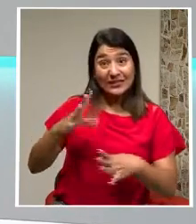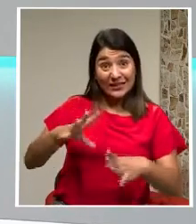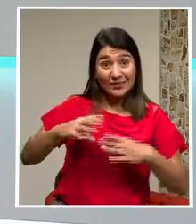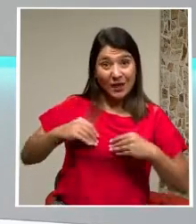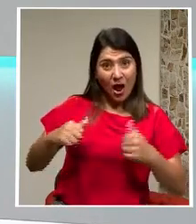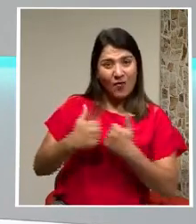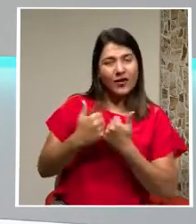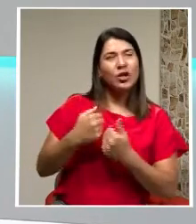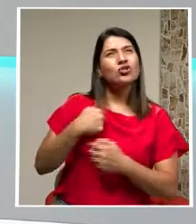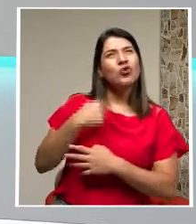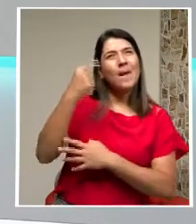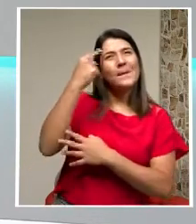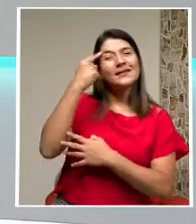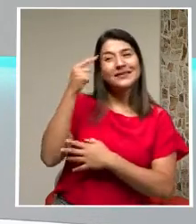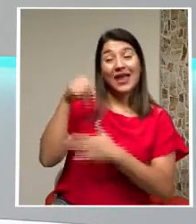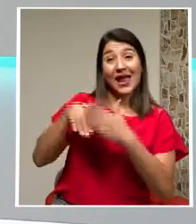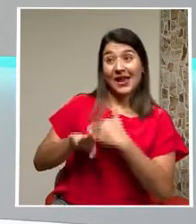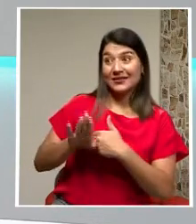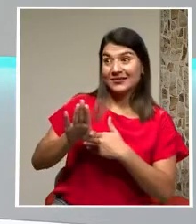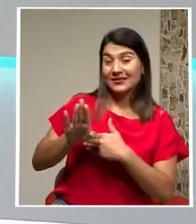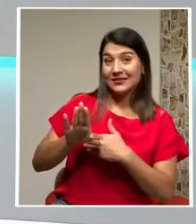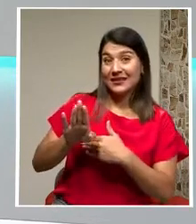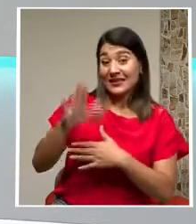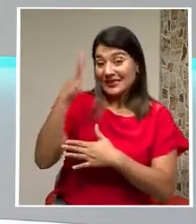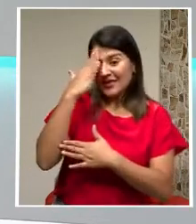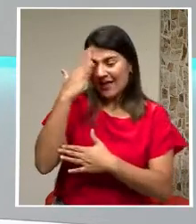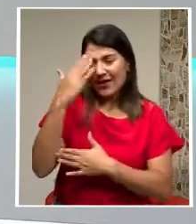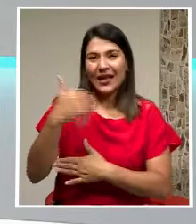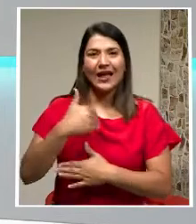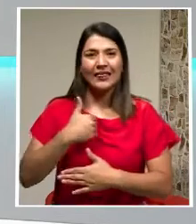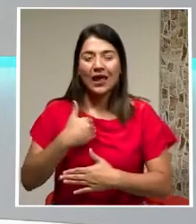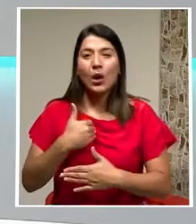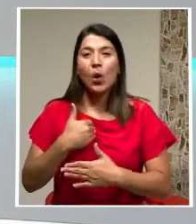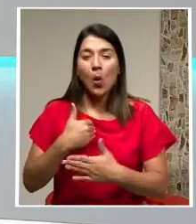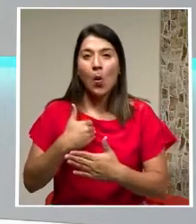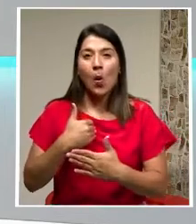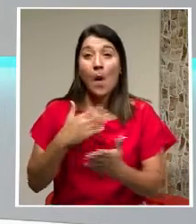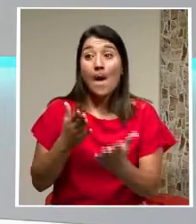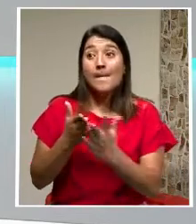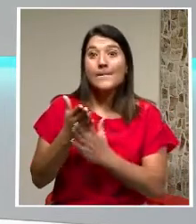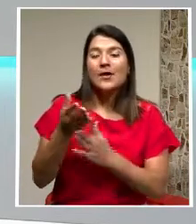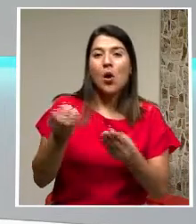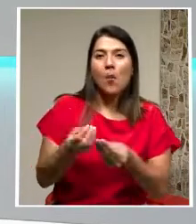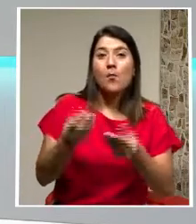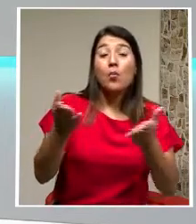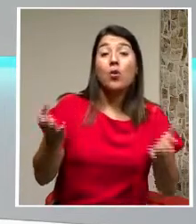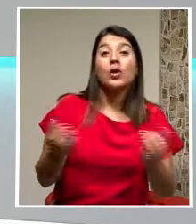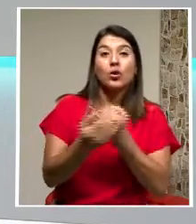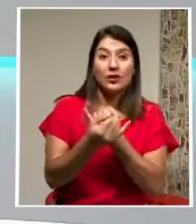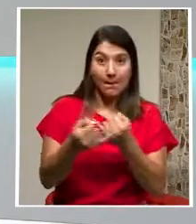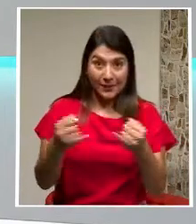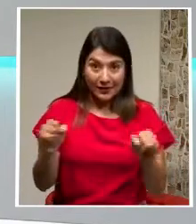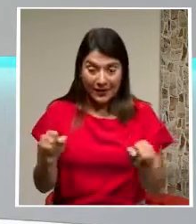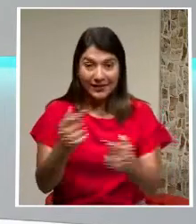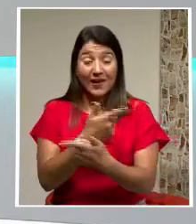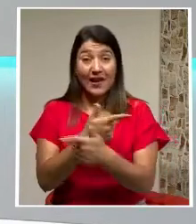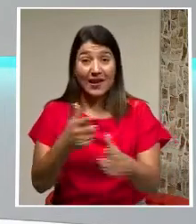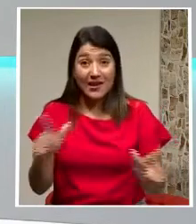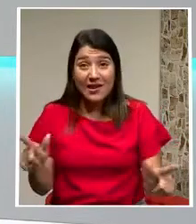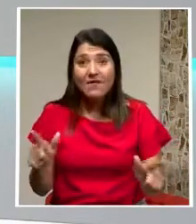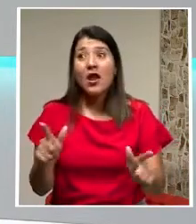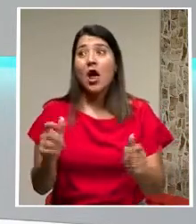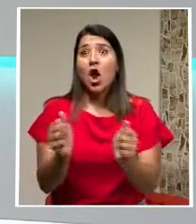república Y del consejo de gobierno Saber que tenemos Medios públicos Independientes Libres